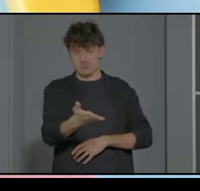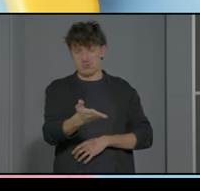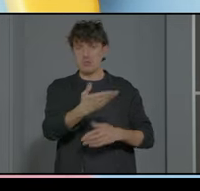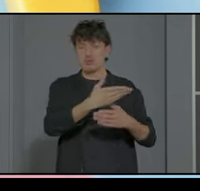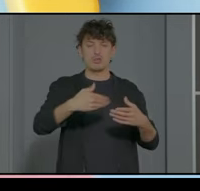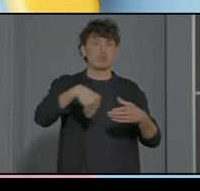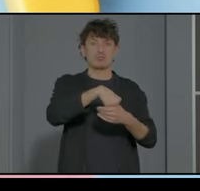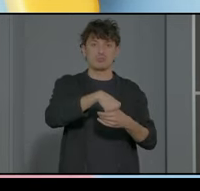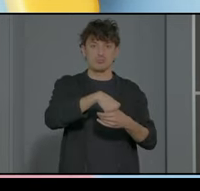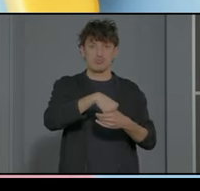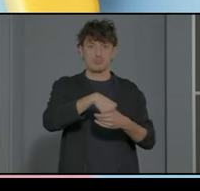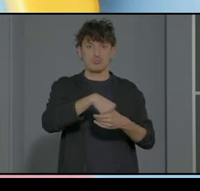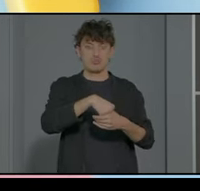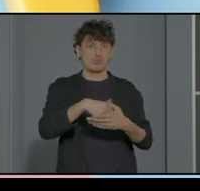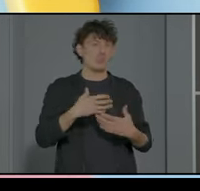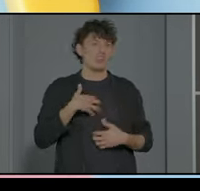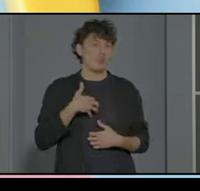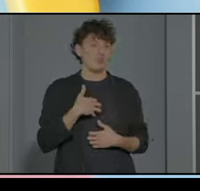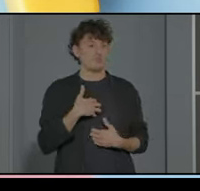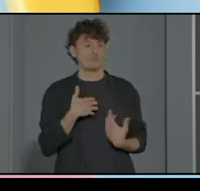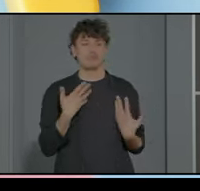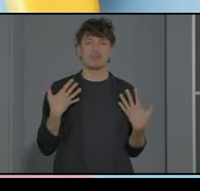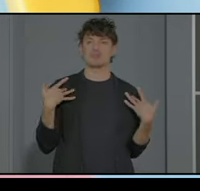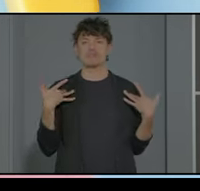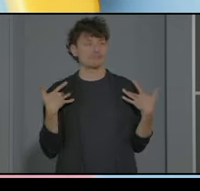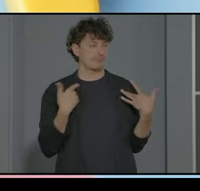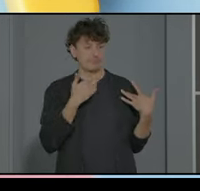darnos besos a nosotros mismos por decir que guay está en nuestro centro es uno más